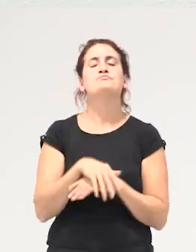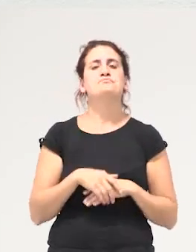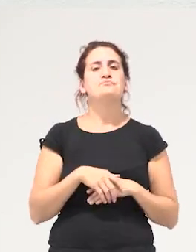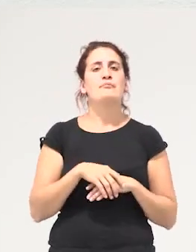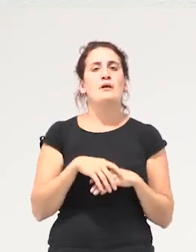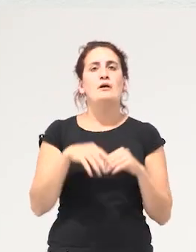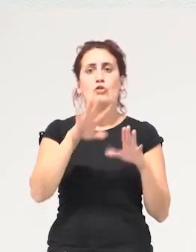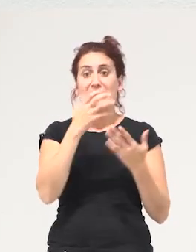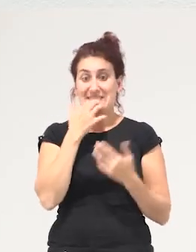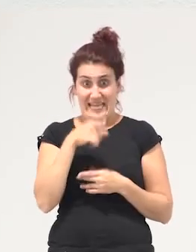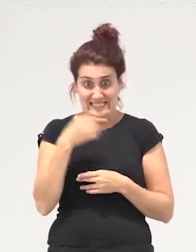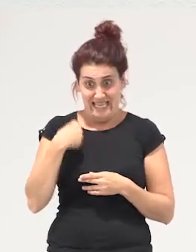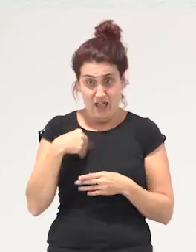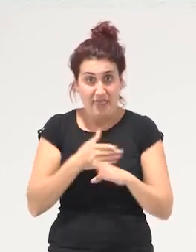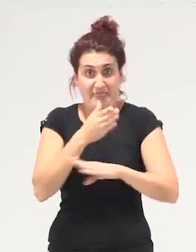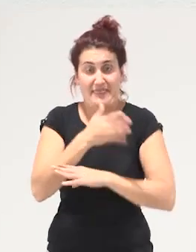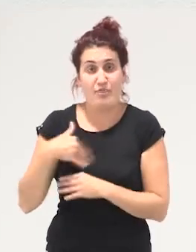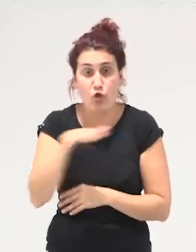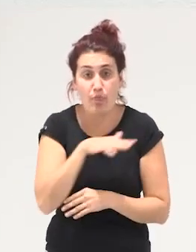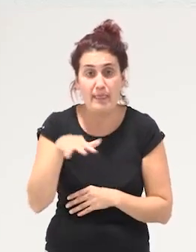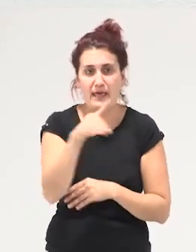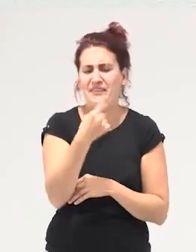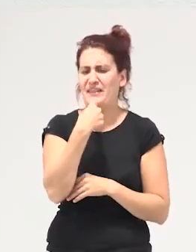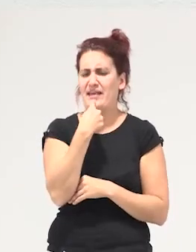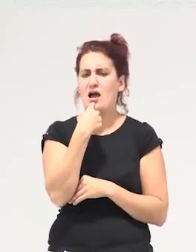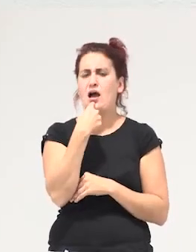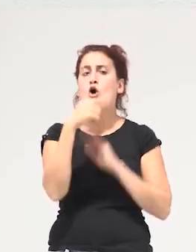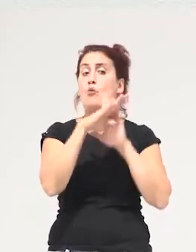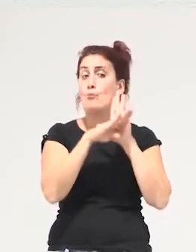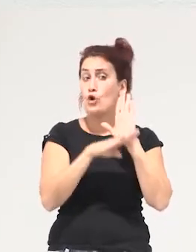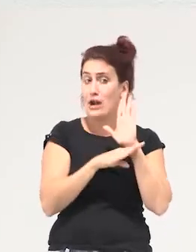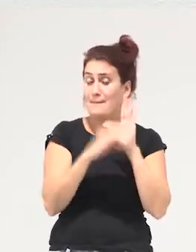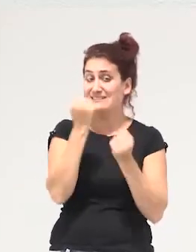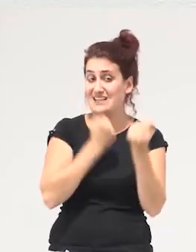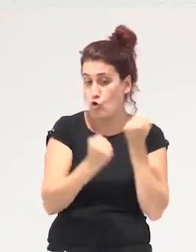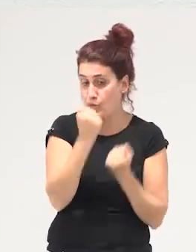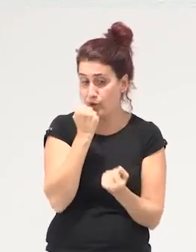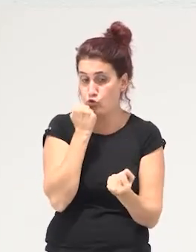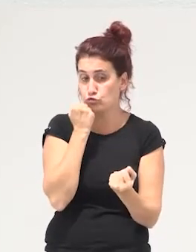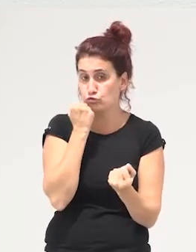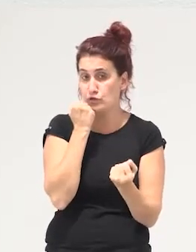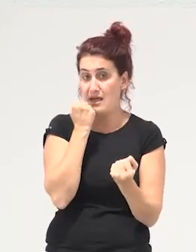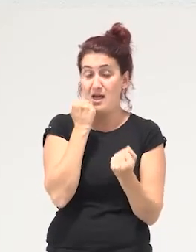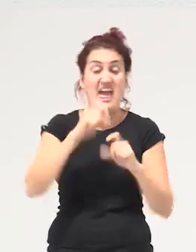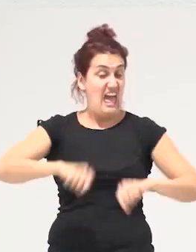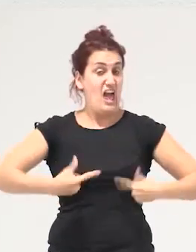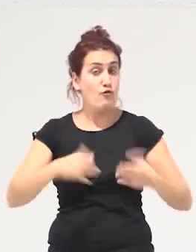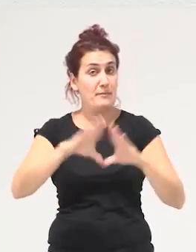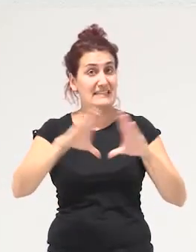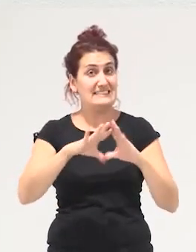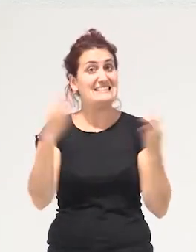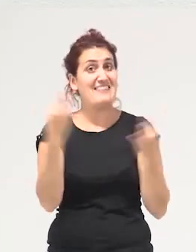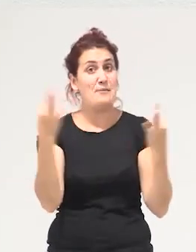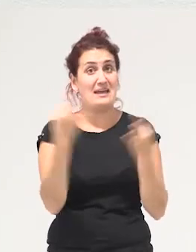hacia dónde queremos ir como criterios guías yo diría que los programas económicos ecofeministas tendrían